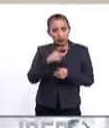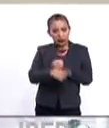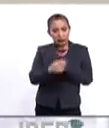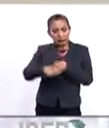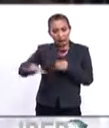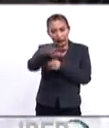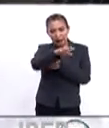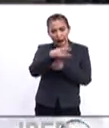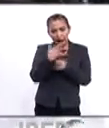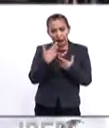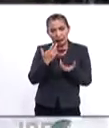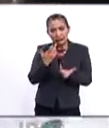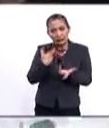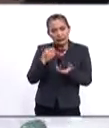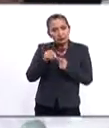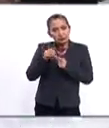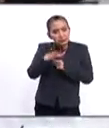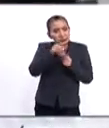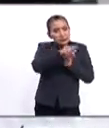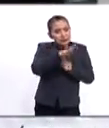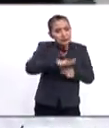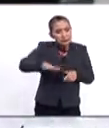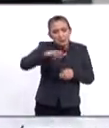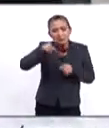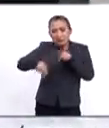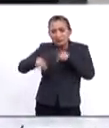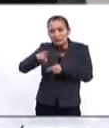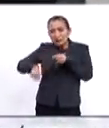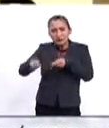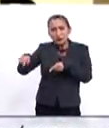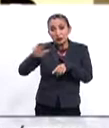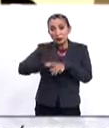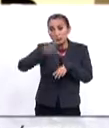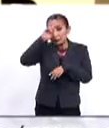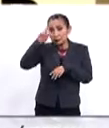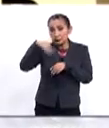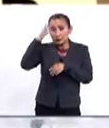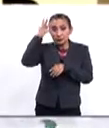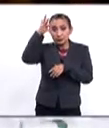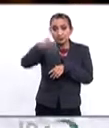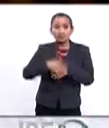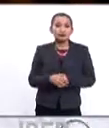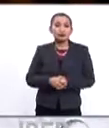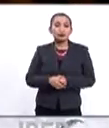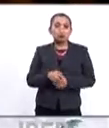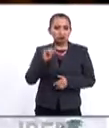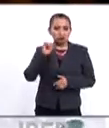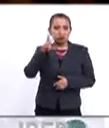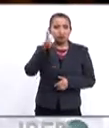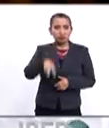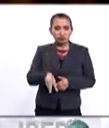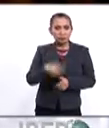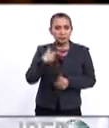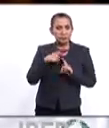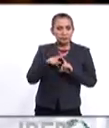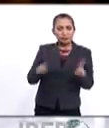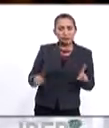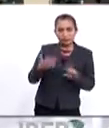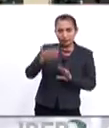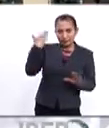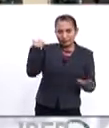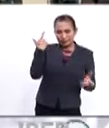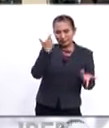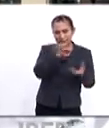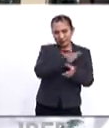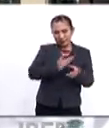afectando a la sociedad, sí está afectando ciertas áreas y esto se puede agudizar. Sin duda alguna, a diferencia de los anteriores